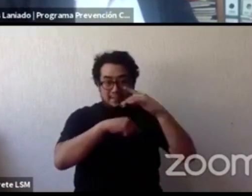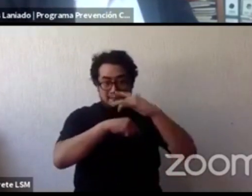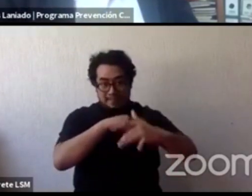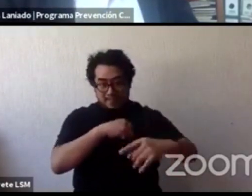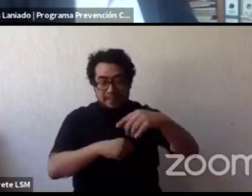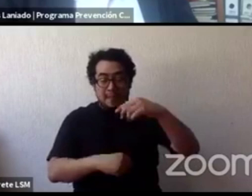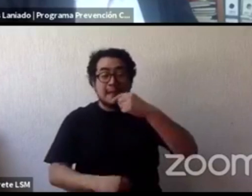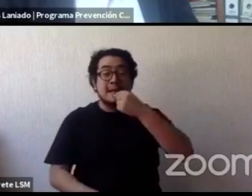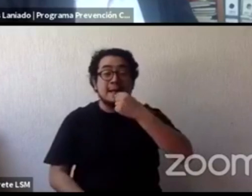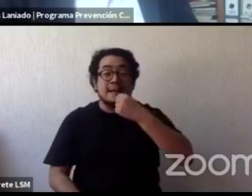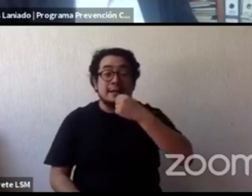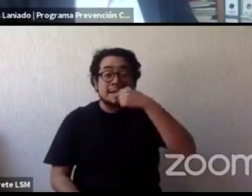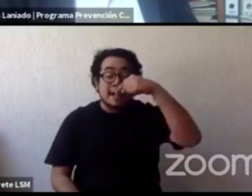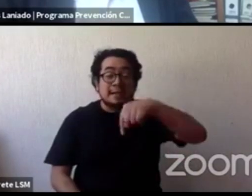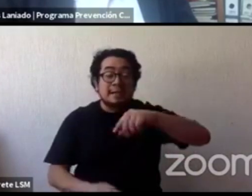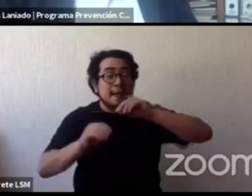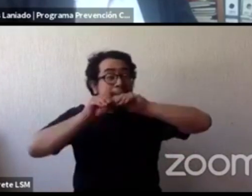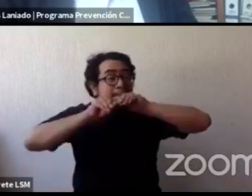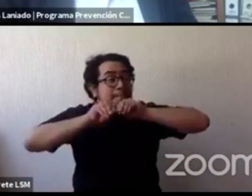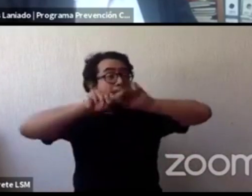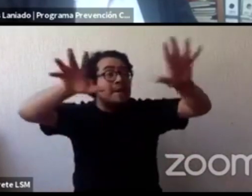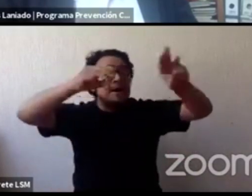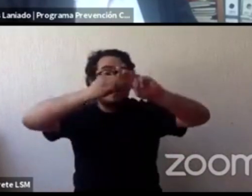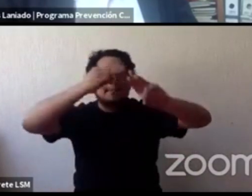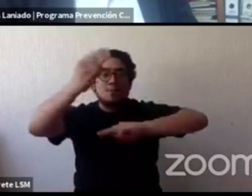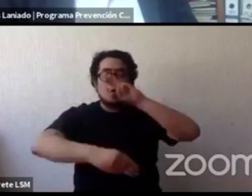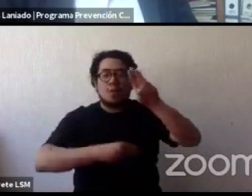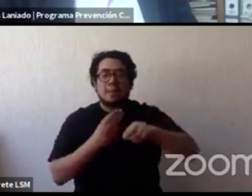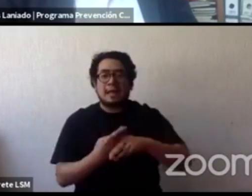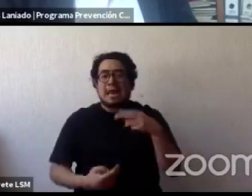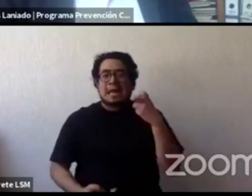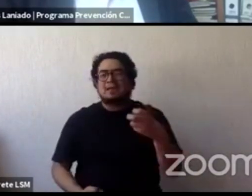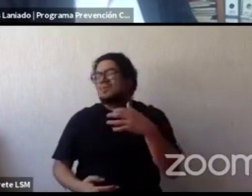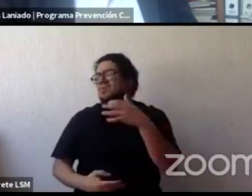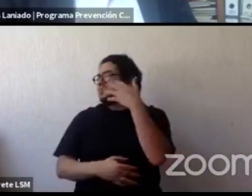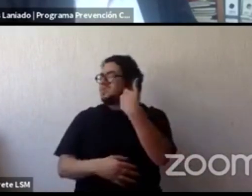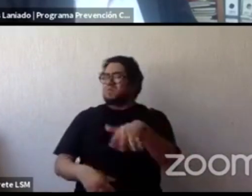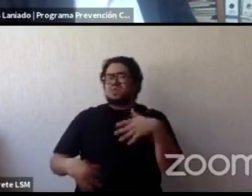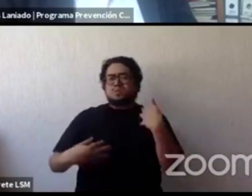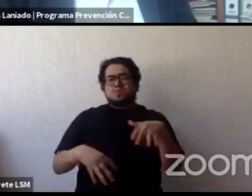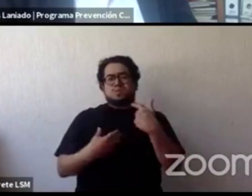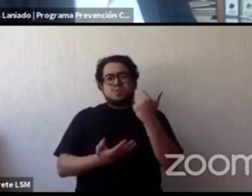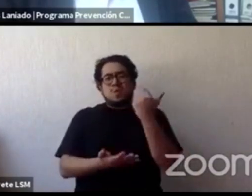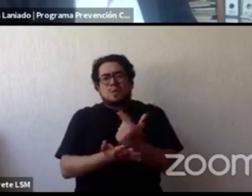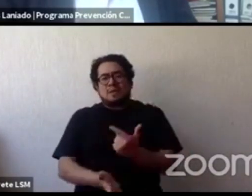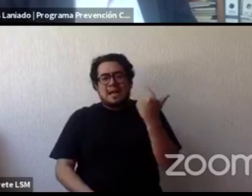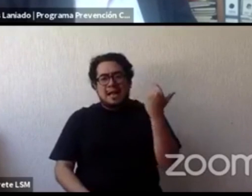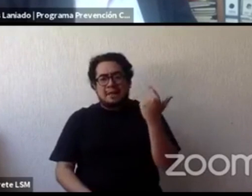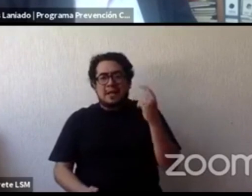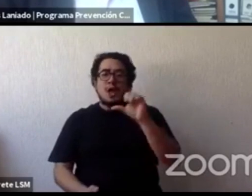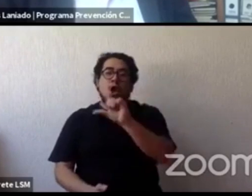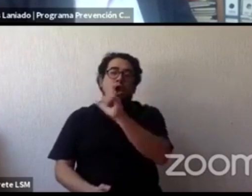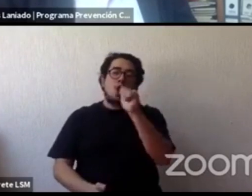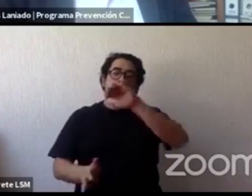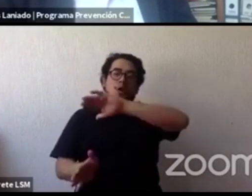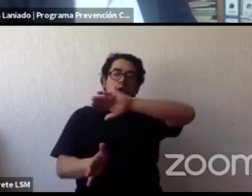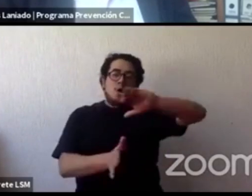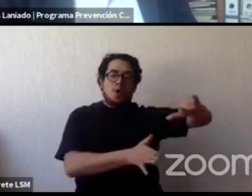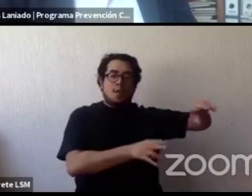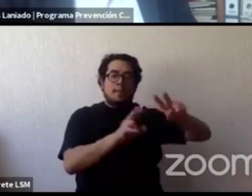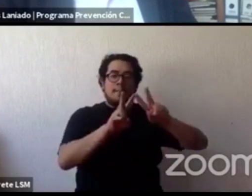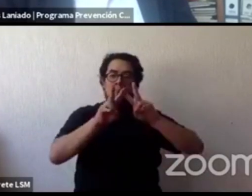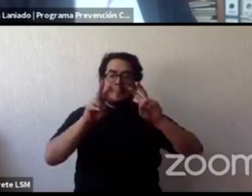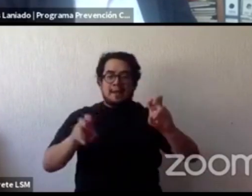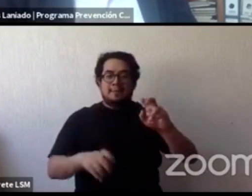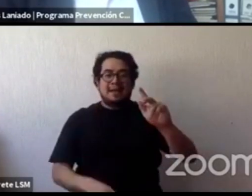infantil esa es una cosa de verdad demasiado grande y no hablamos del tema de trata y comercio sexual de niños